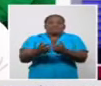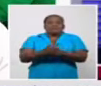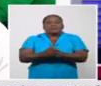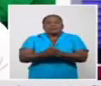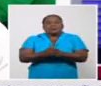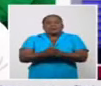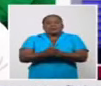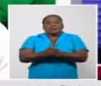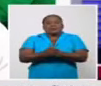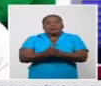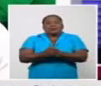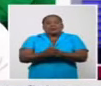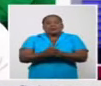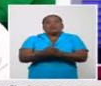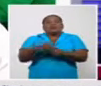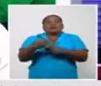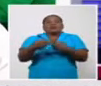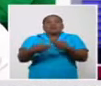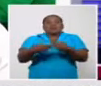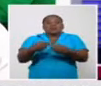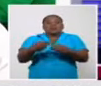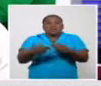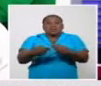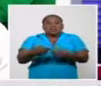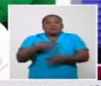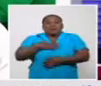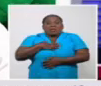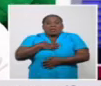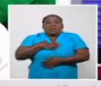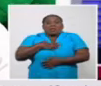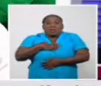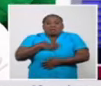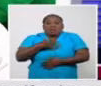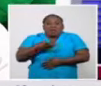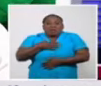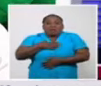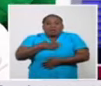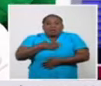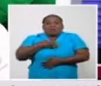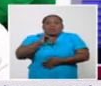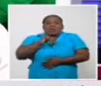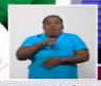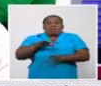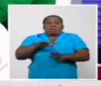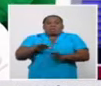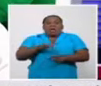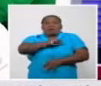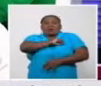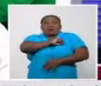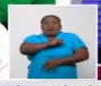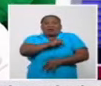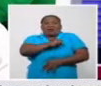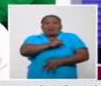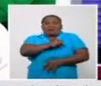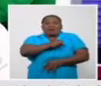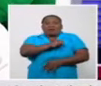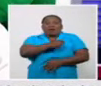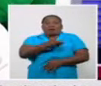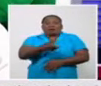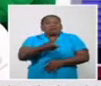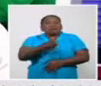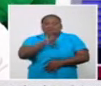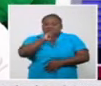paciente hace un episodio de bradicardia extrema con una parada cardíaca en asistoria que no fue posible